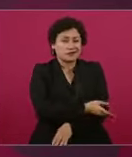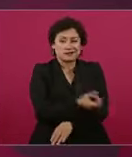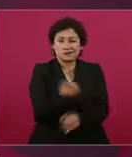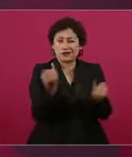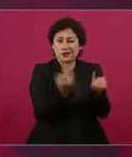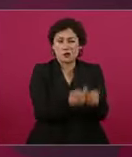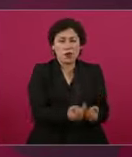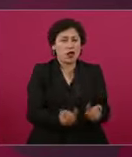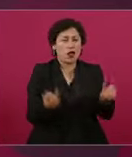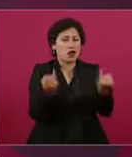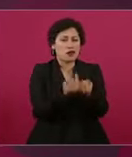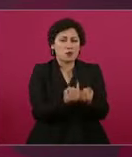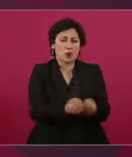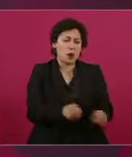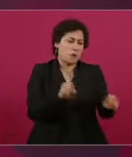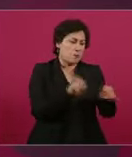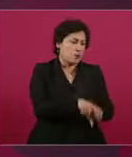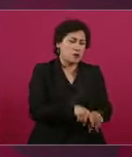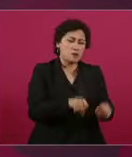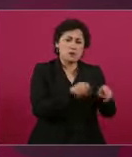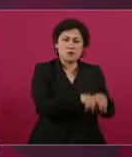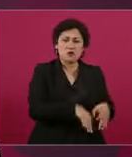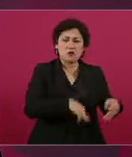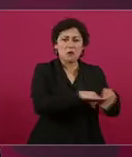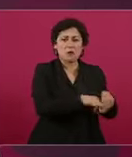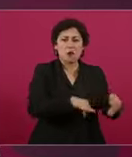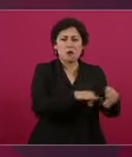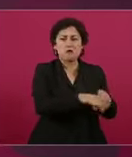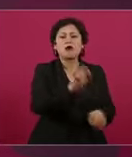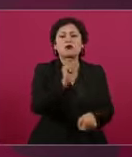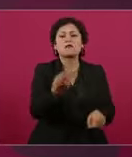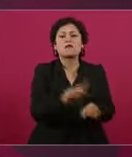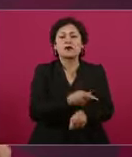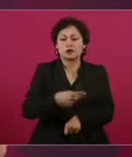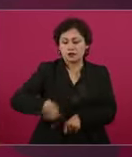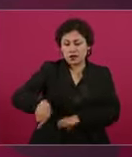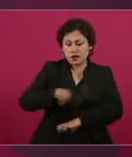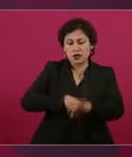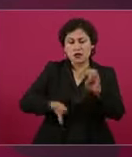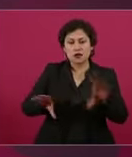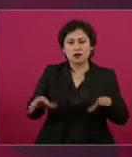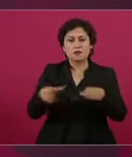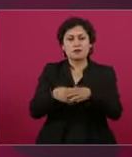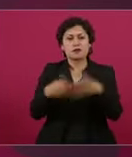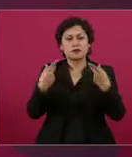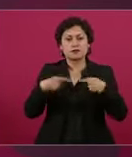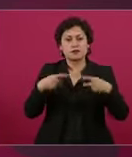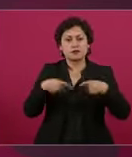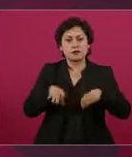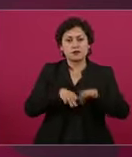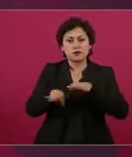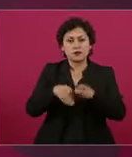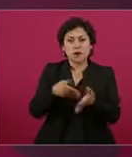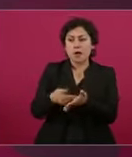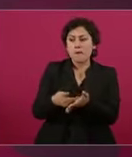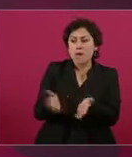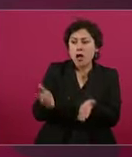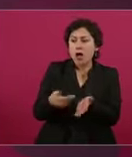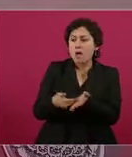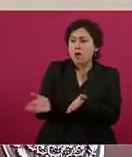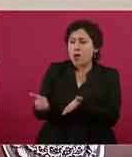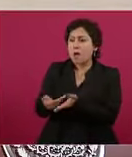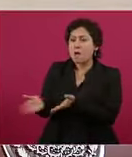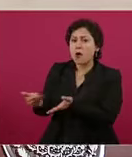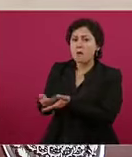Se despedía masivamente a los trabajadores, se desechaba a la calle. Esto sucedió